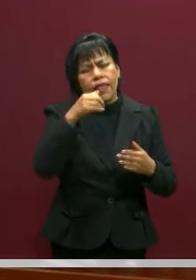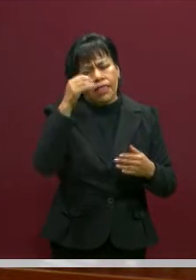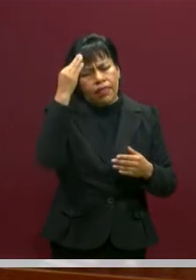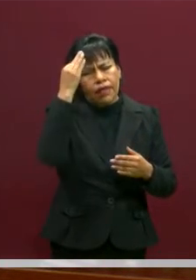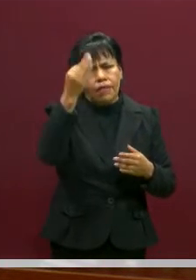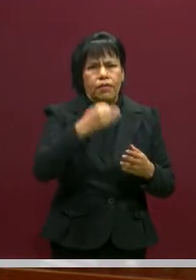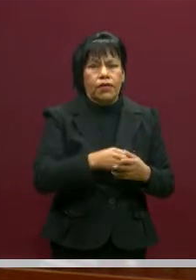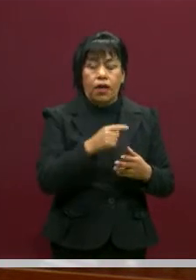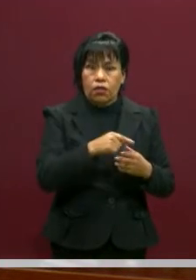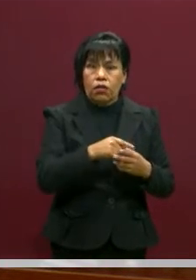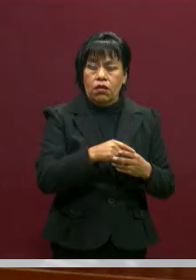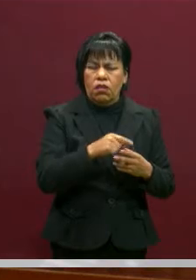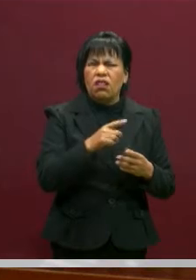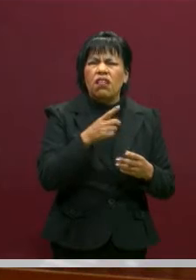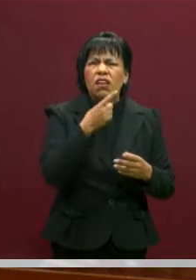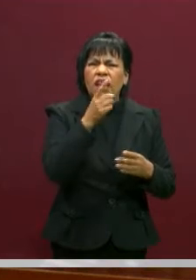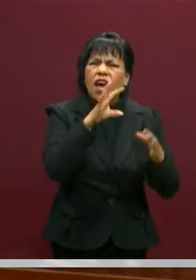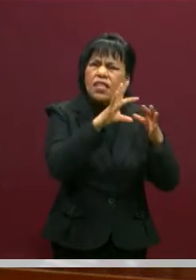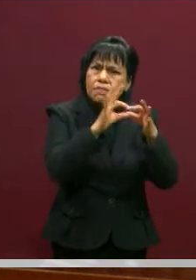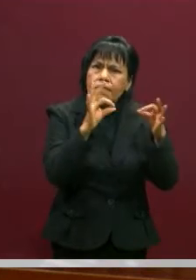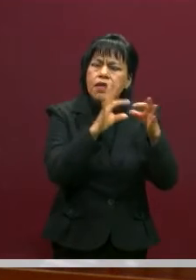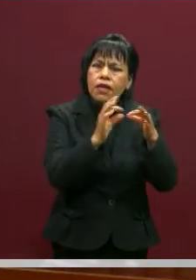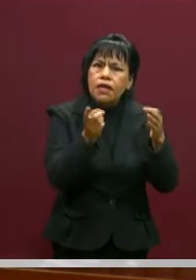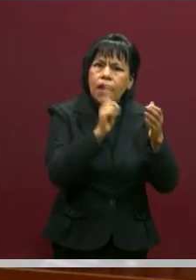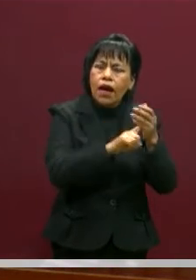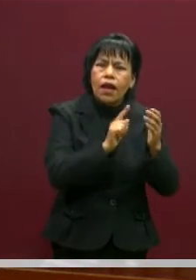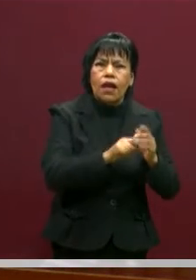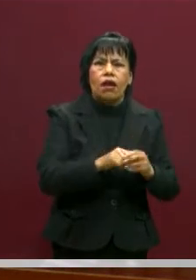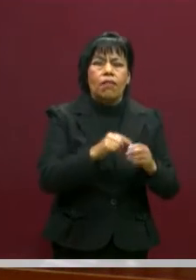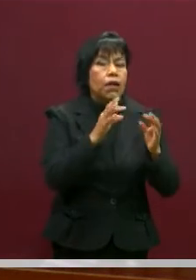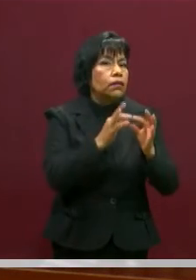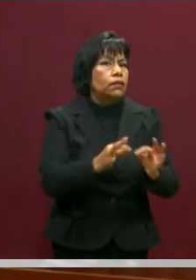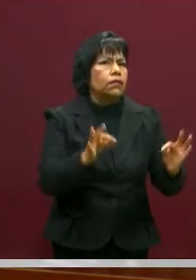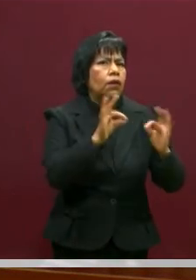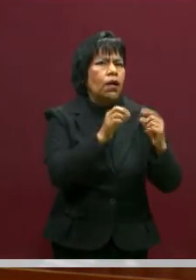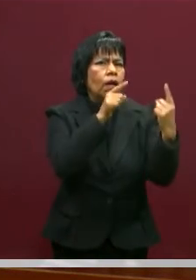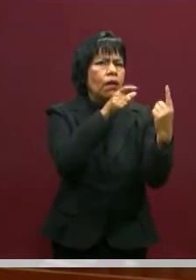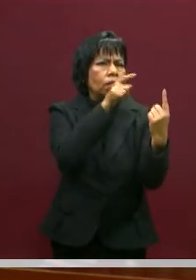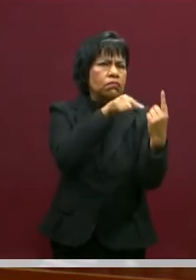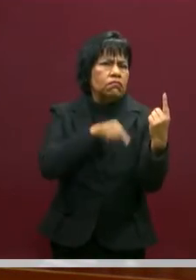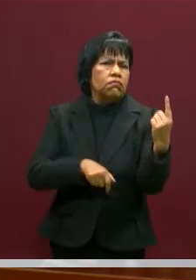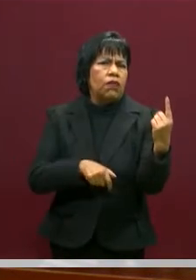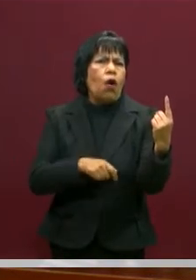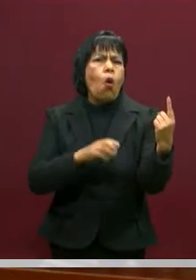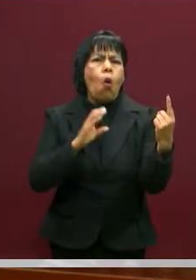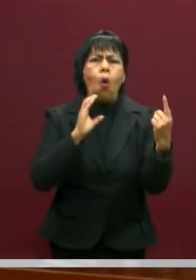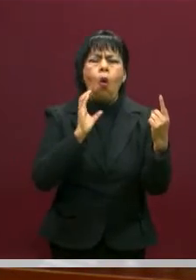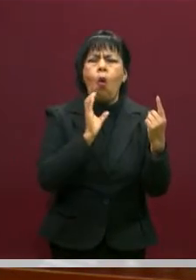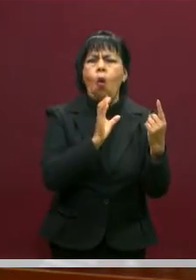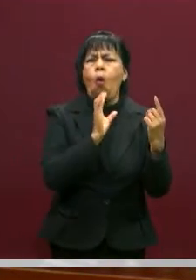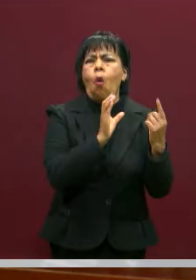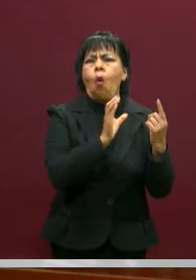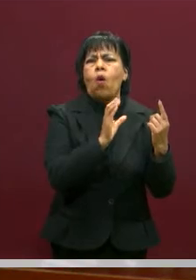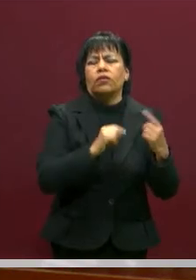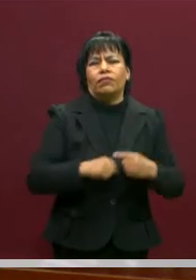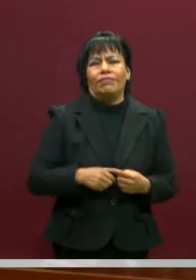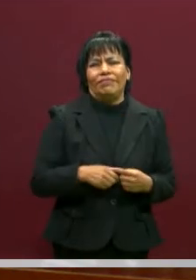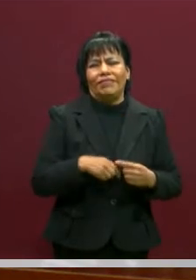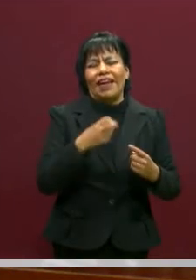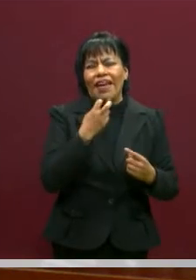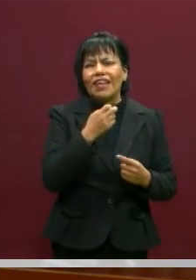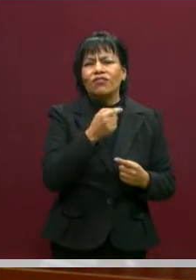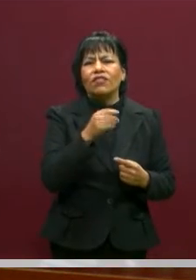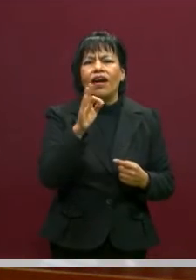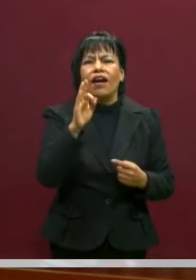donde denota que la esencia de los seres humanos es el cuidado. Sí, la fábula es muy rápida.